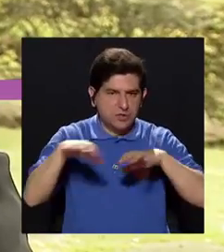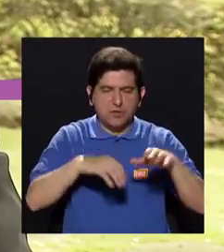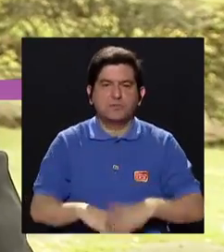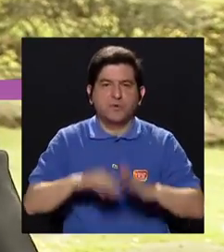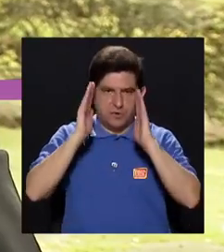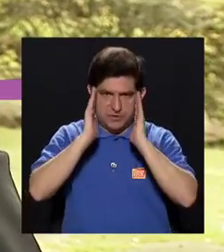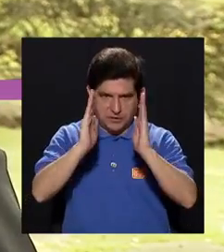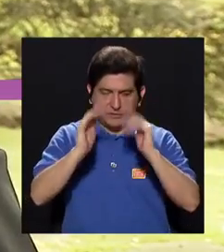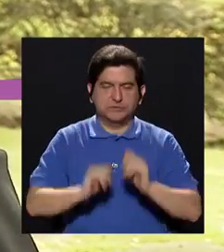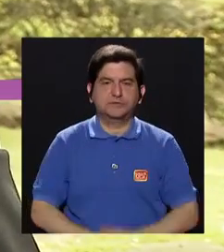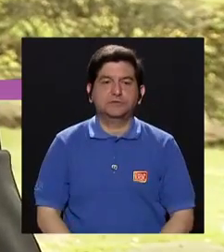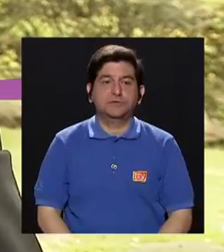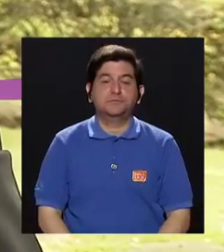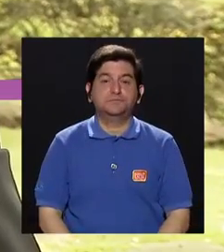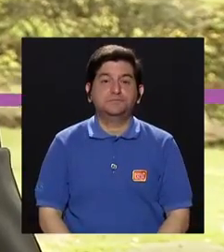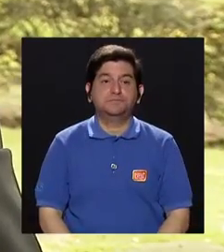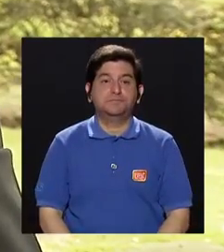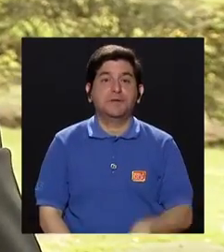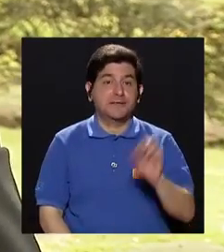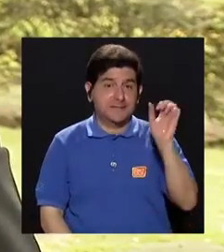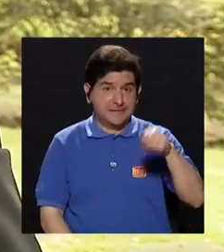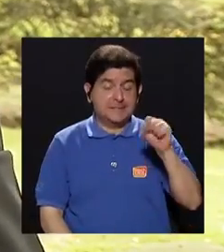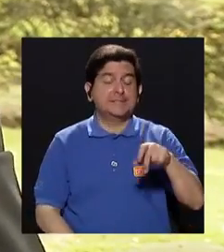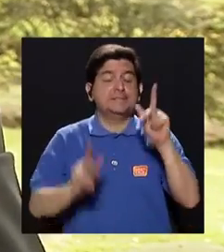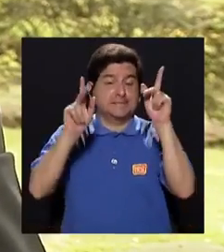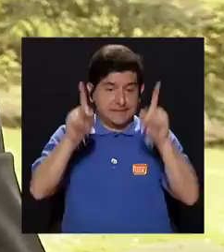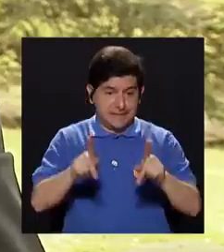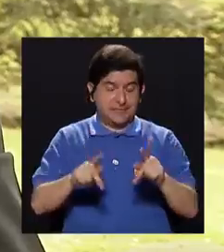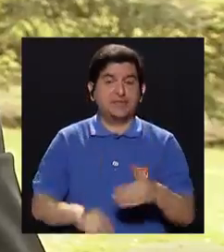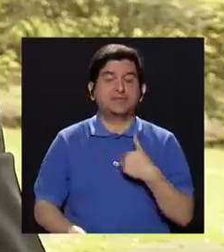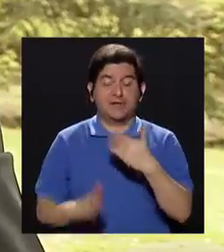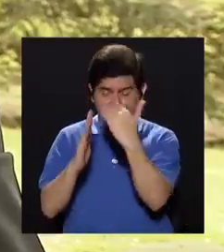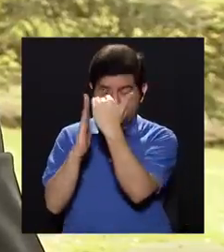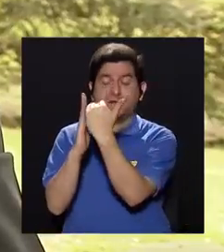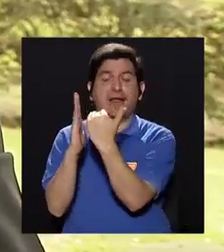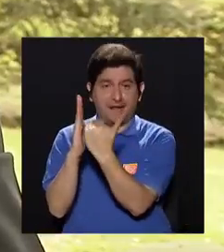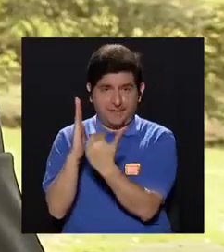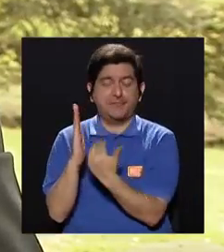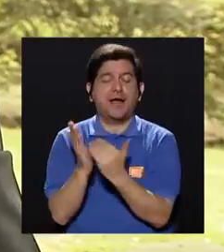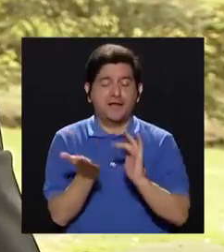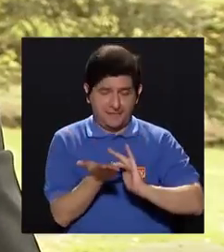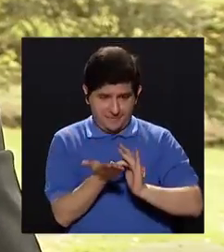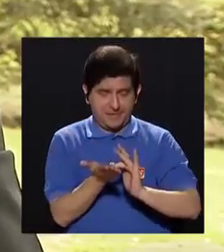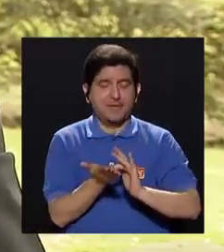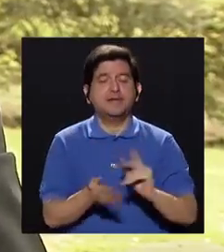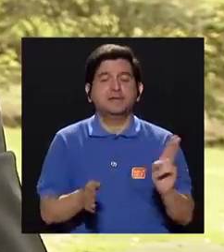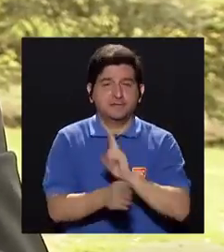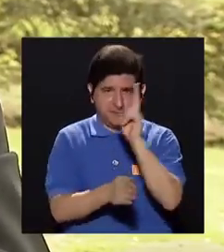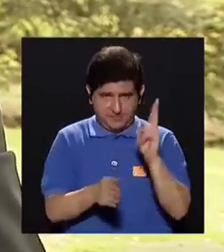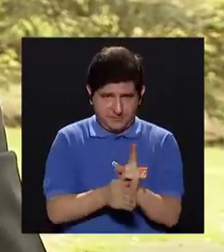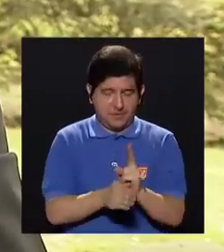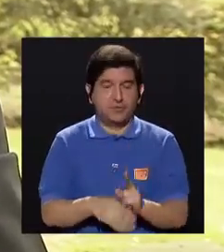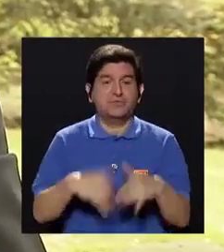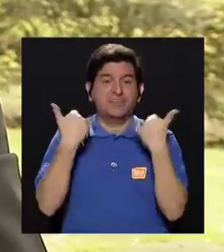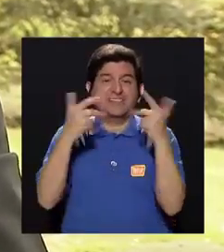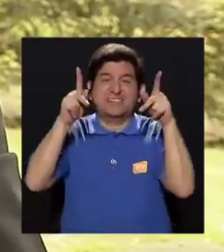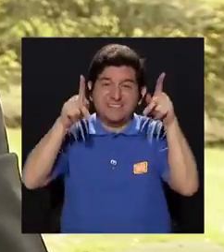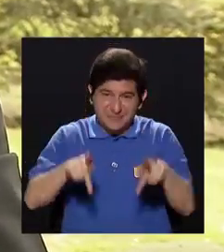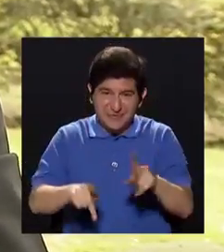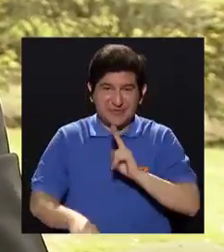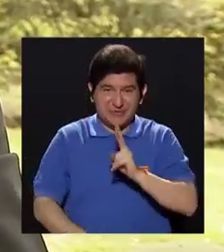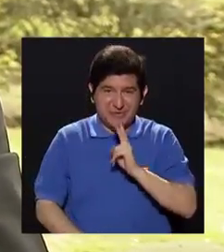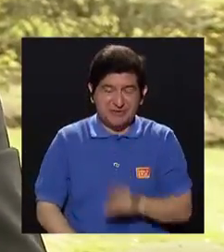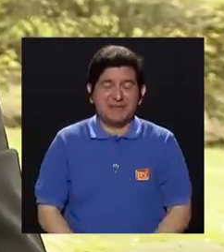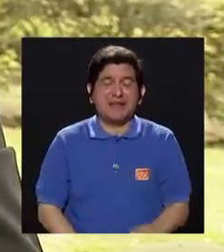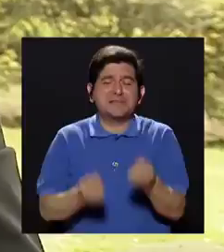atención, ciertamente sería entonces que esas personas también lleven una lista de los medicamentos que toman y cuando ya el paciente realmente es